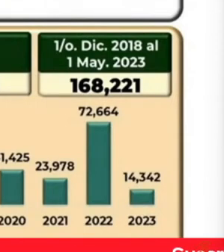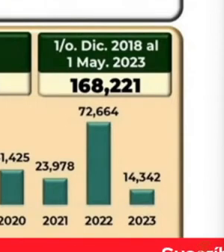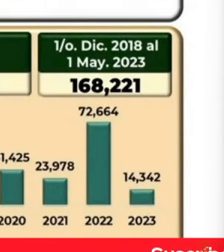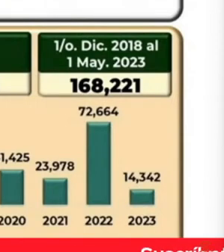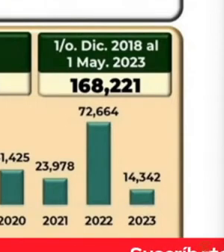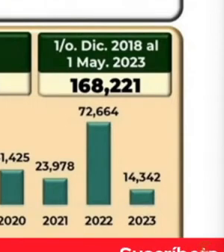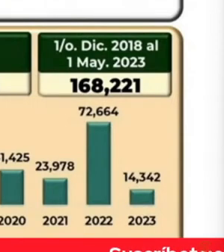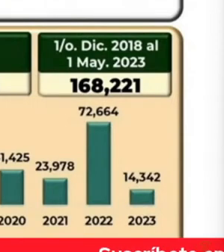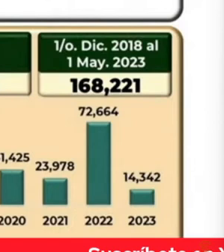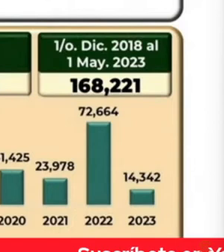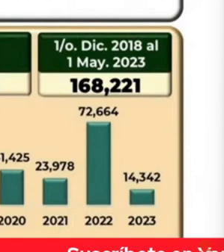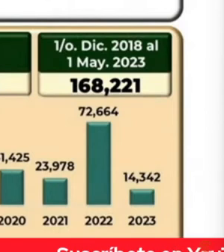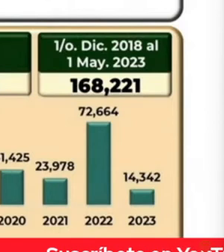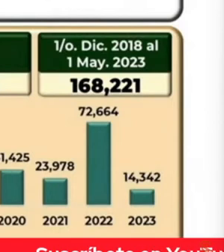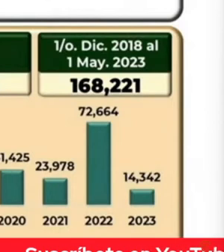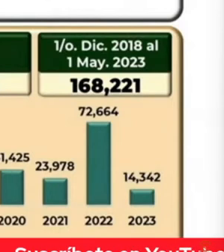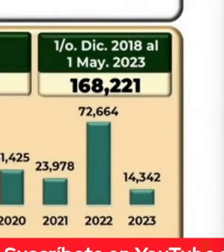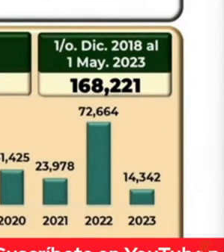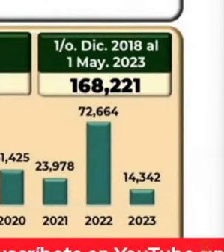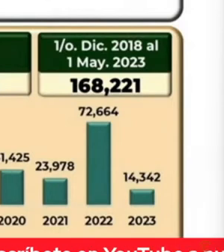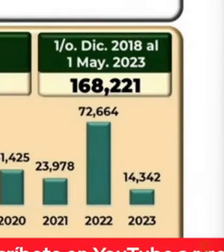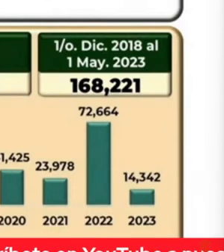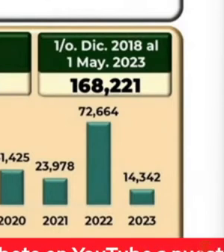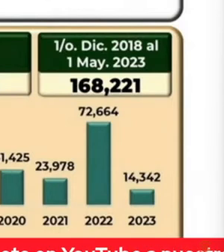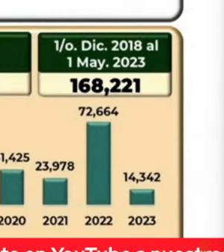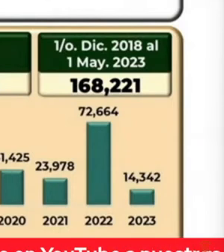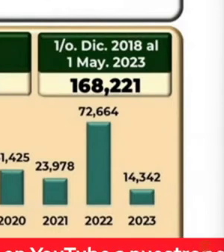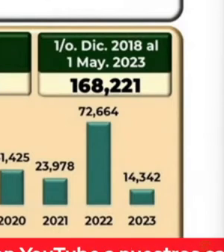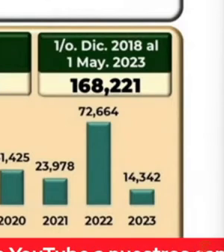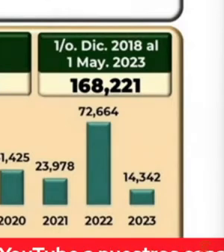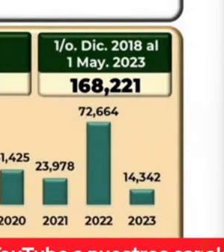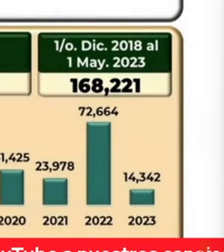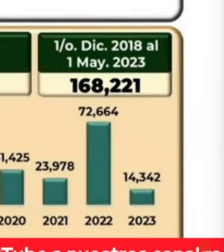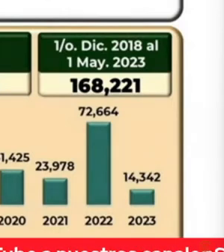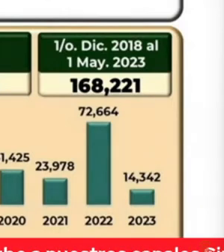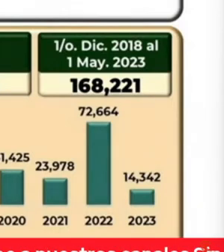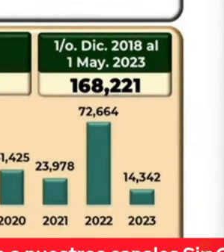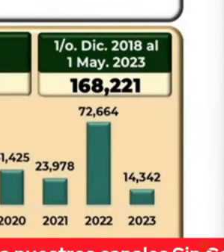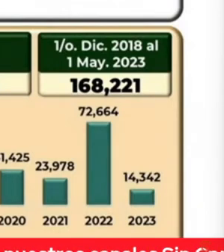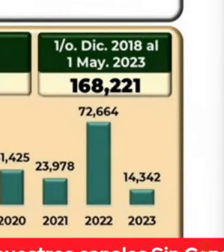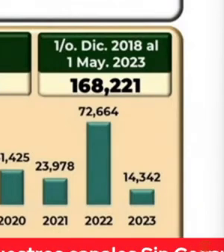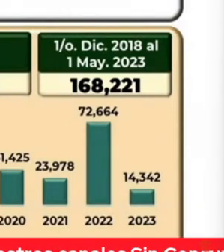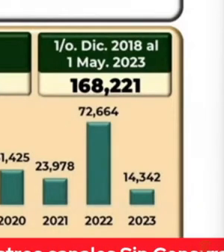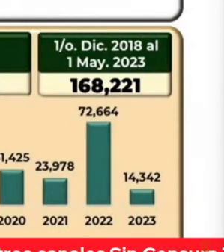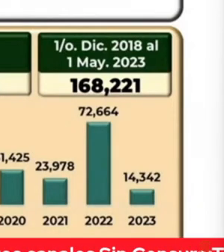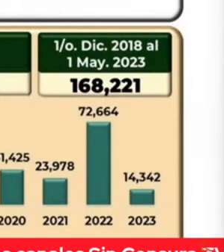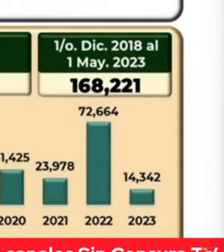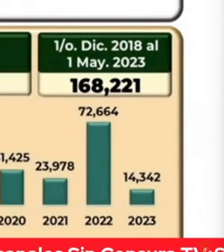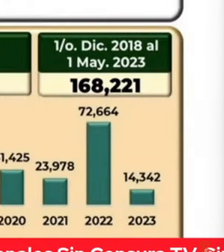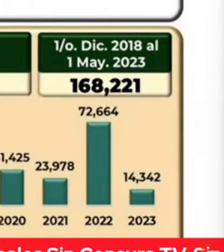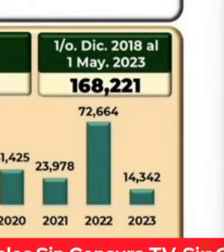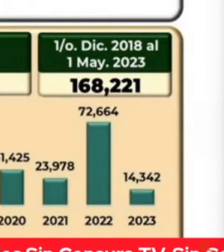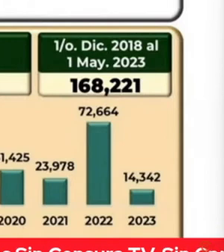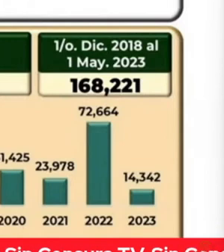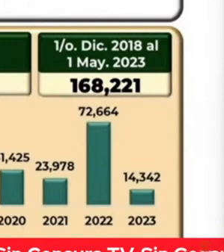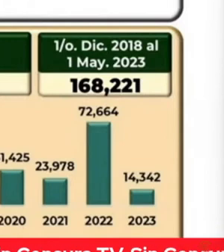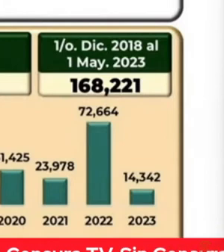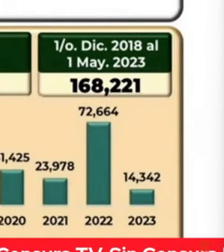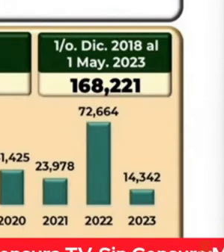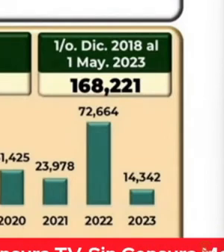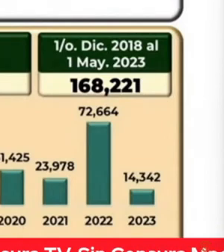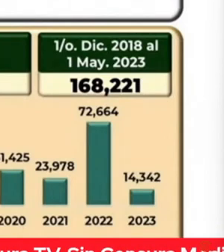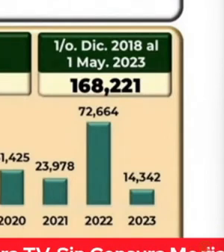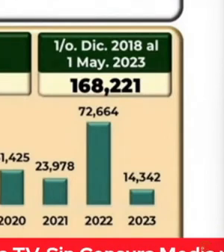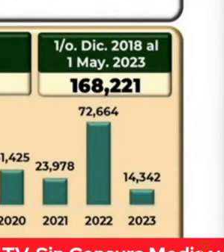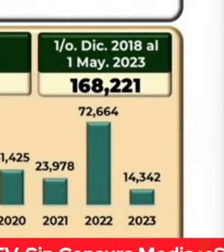veinticuatro, en el veintidós diez mil ochenta y cinco, y lo que llevamos ahorita del año, son tres mil seiscientas sesenta y siete armas,